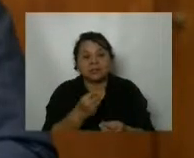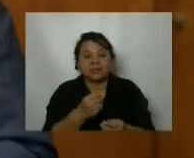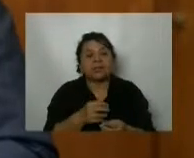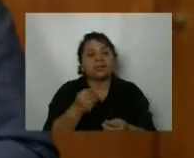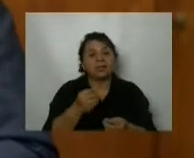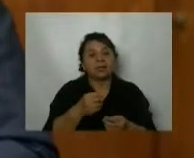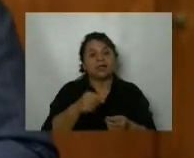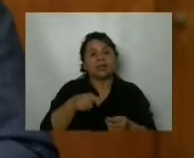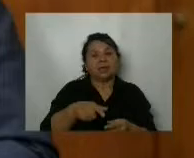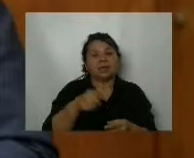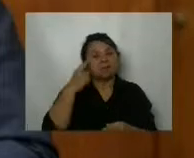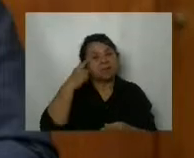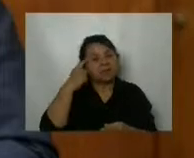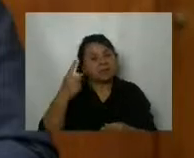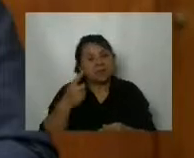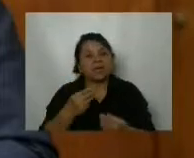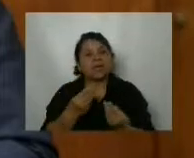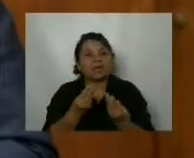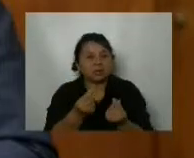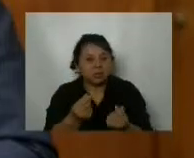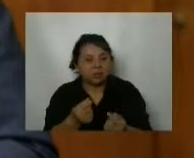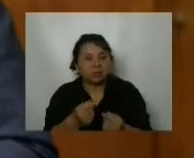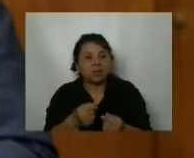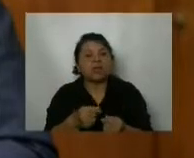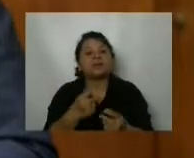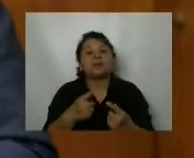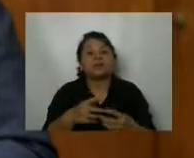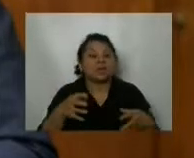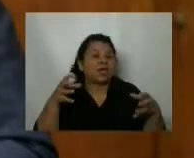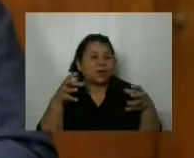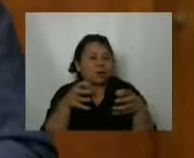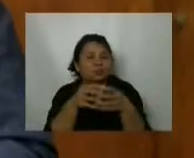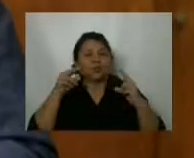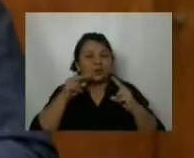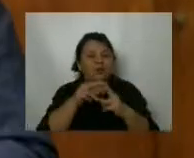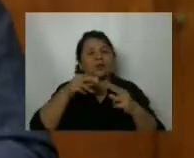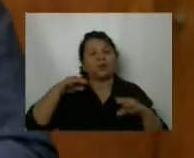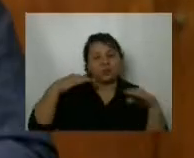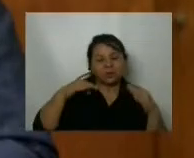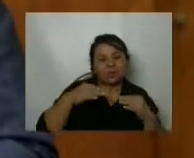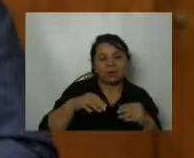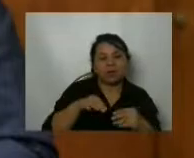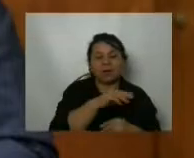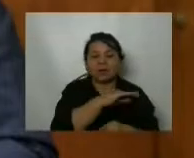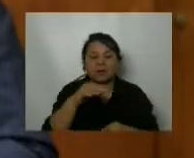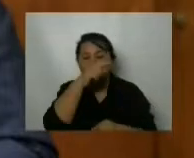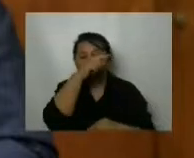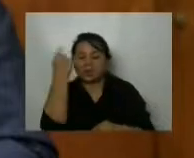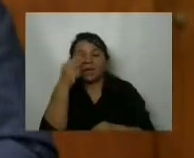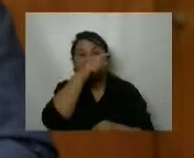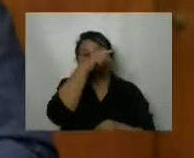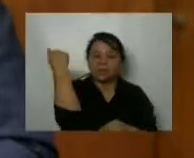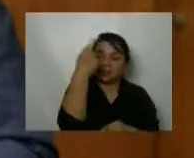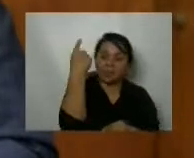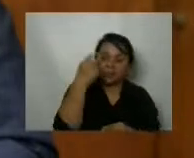encontrado San Juan. Y habrá que esperar eso para saber cómo se sigue adelante. Pero también es cierto que el gobernador Saliente